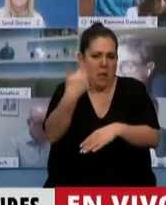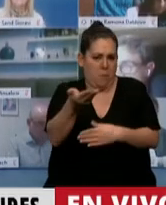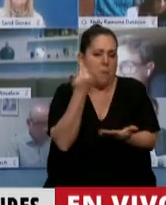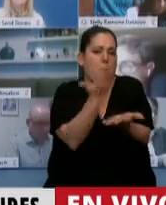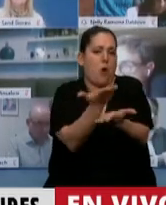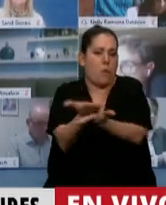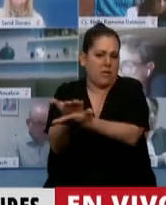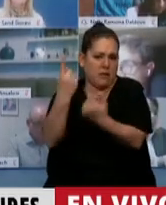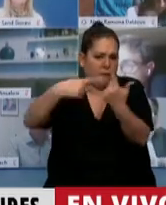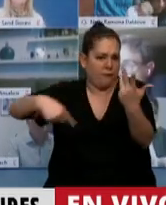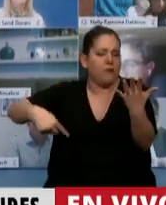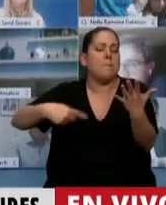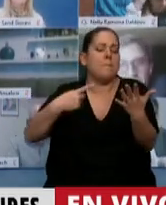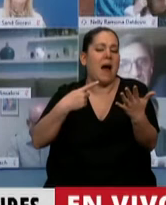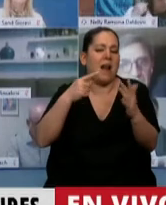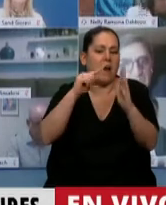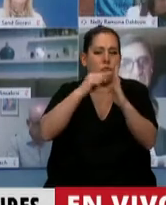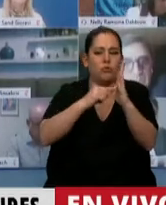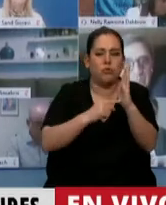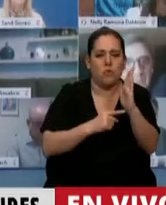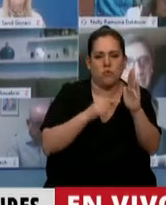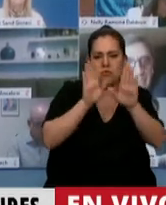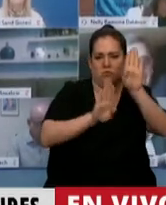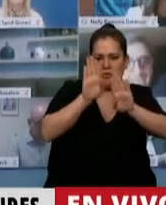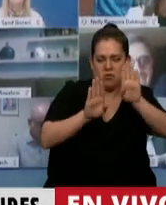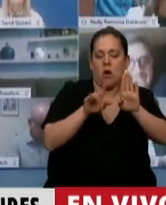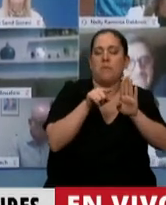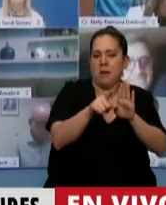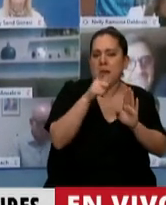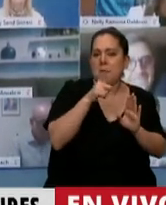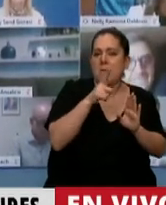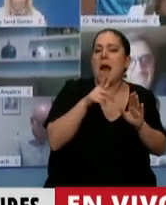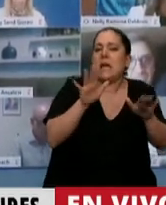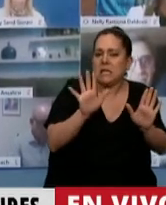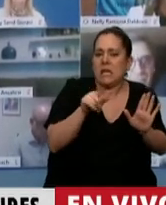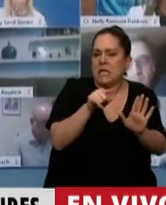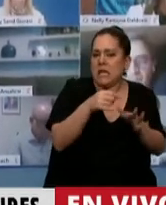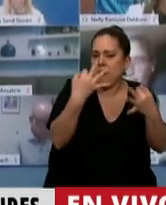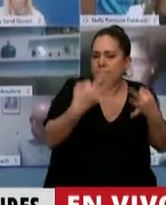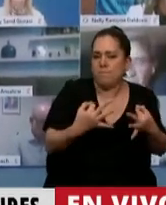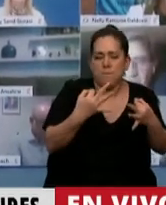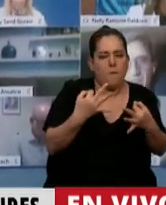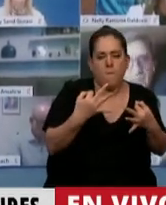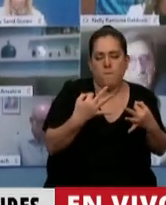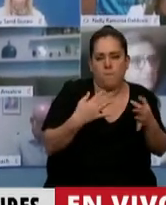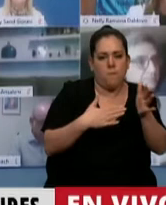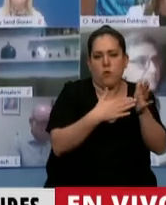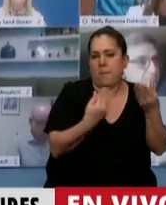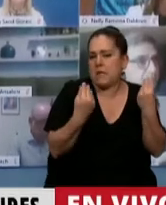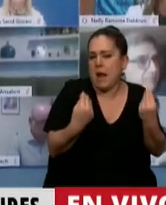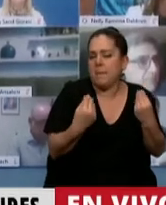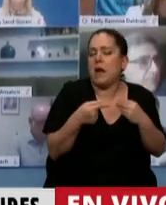esto para el tratamiento en particular que nos parece que serían fundamentales para que realmente esto sea